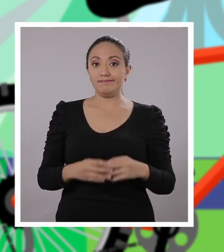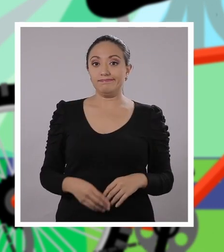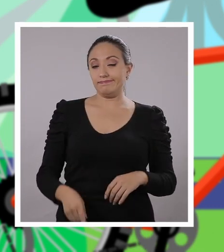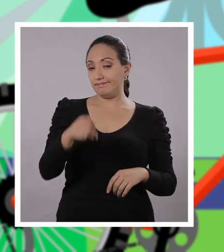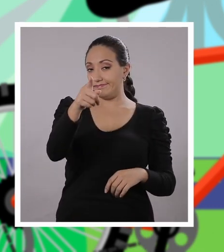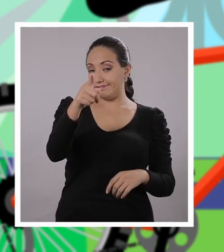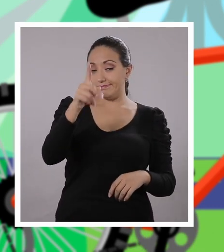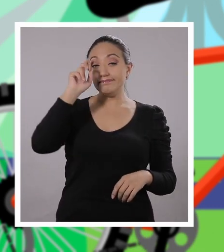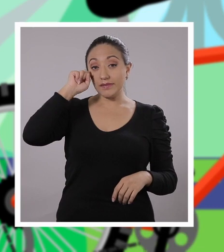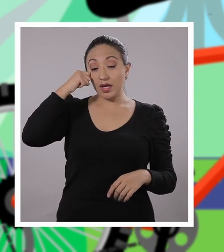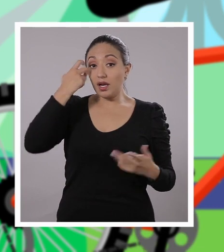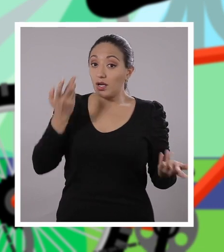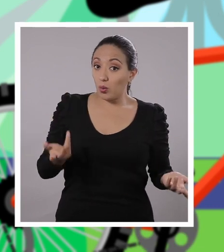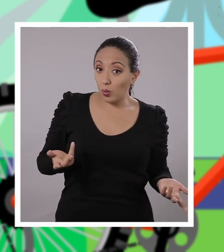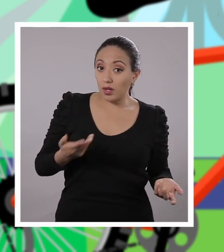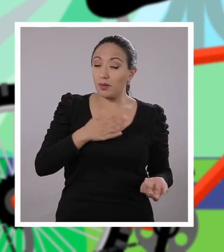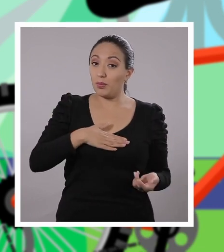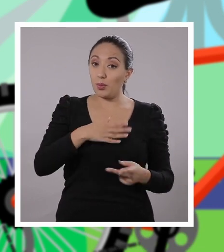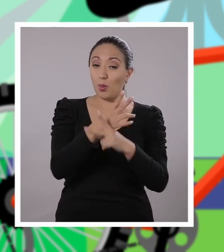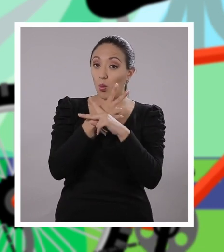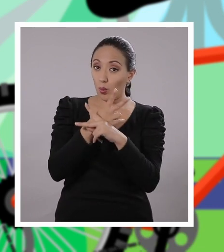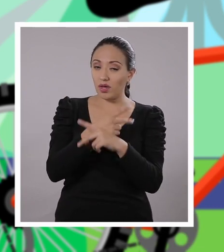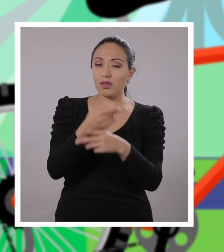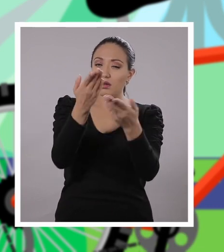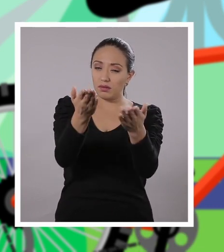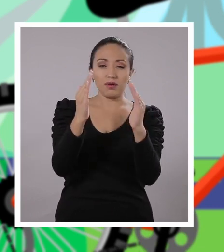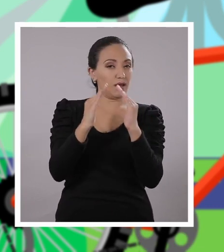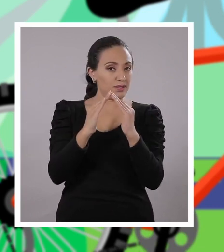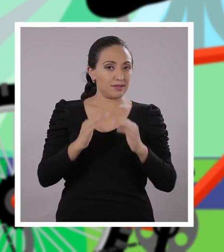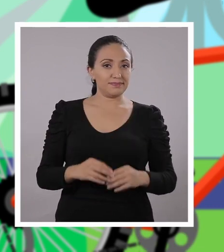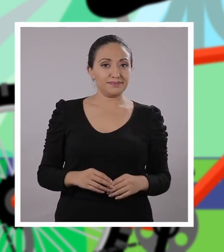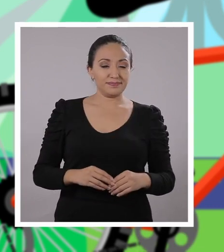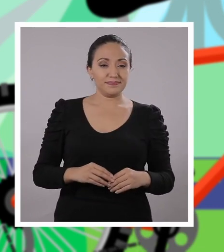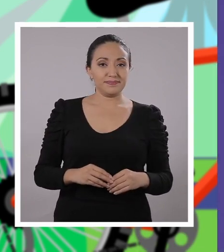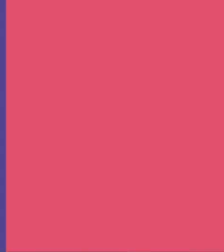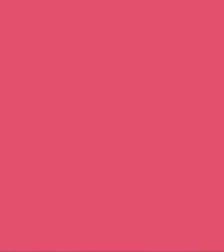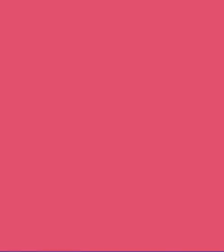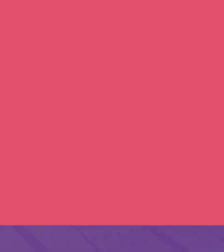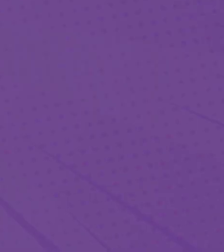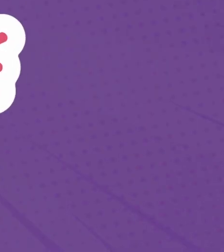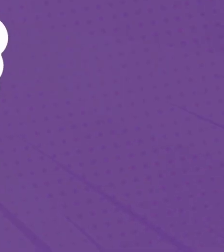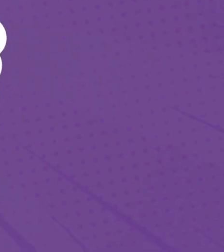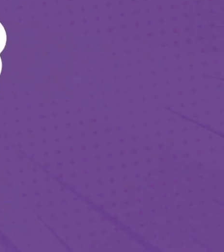superficies. Así que recuerden chicos y chicas, cuídense y cuídense en su casa.